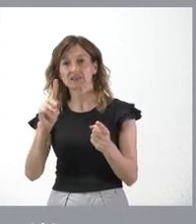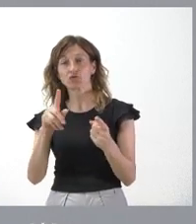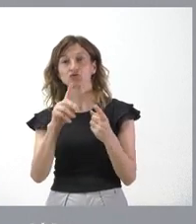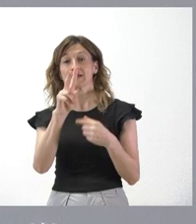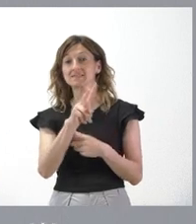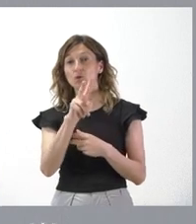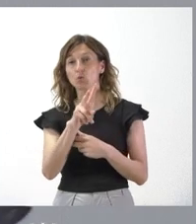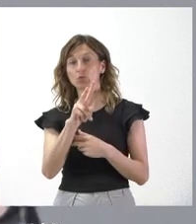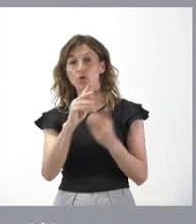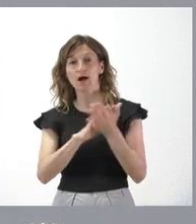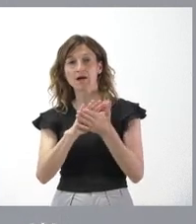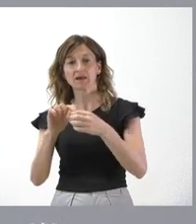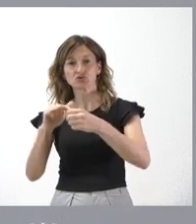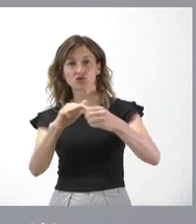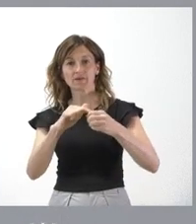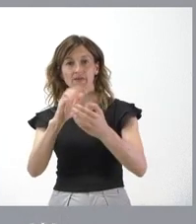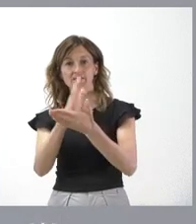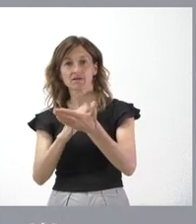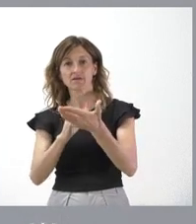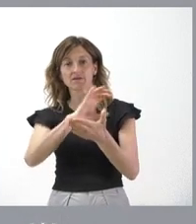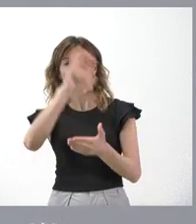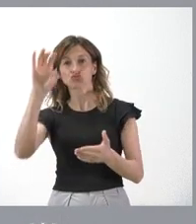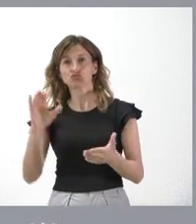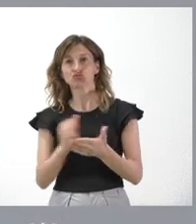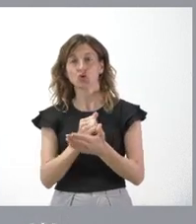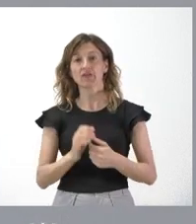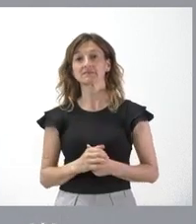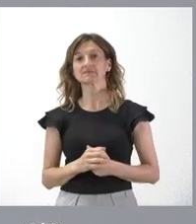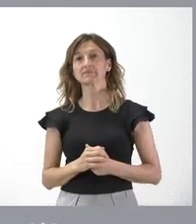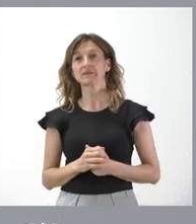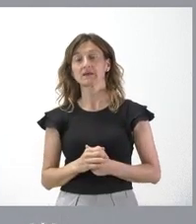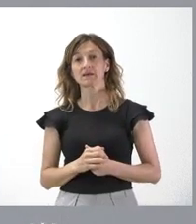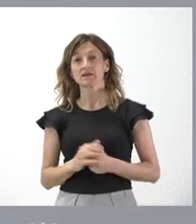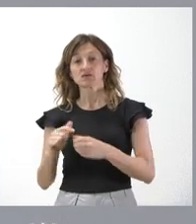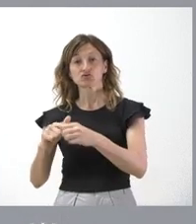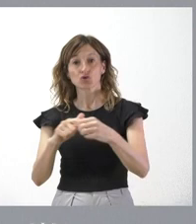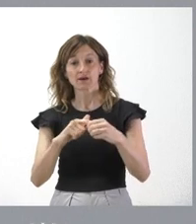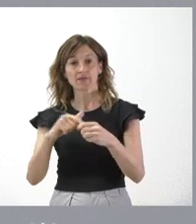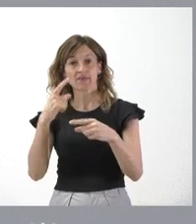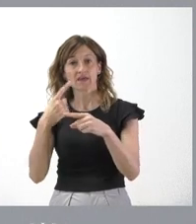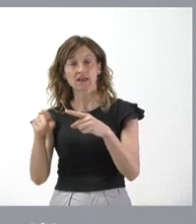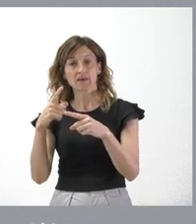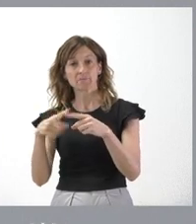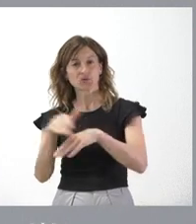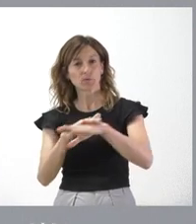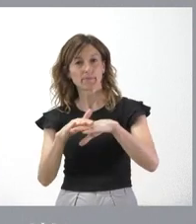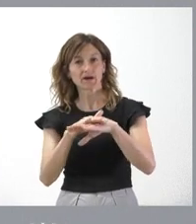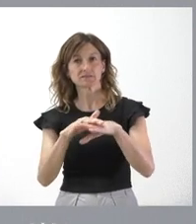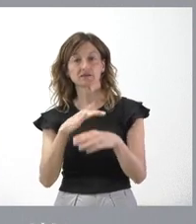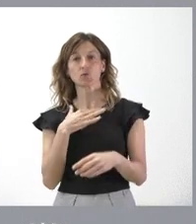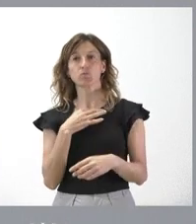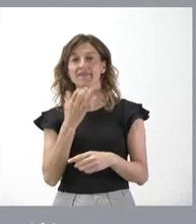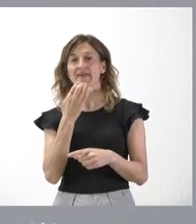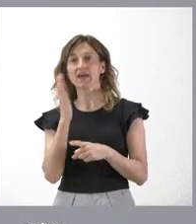habla de solidaridad entre todas las comunidades autónomas y un elemento básico de la solidaridad entre las comunidades autónomas puede ser este